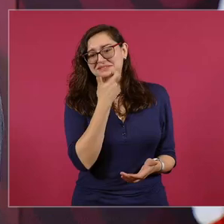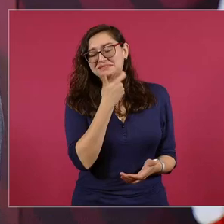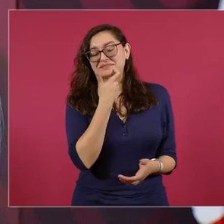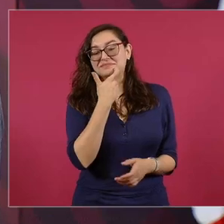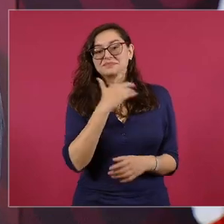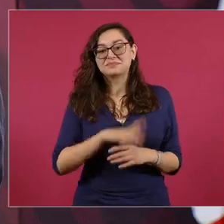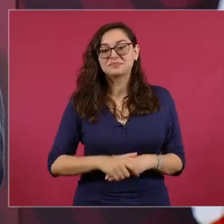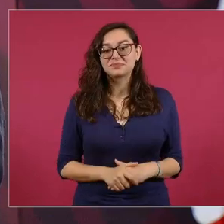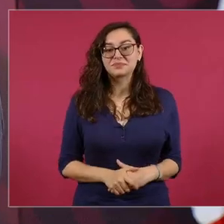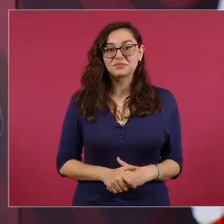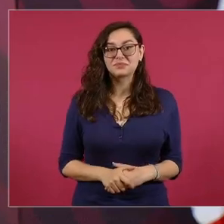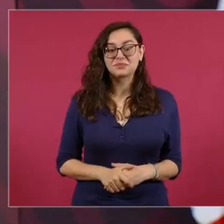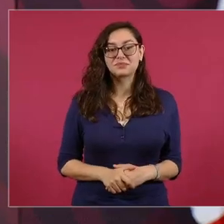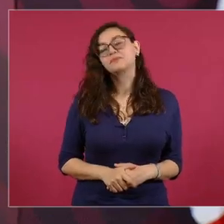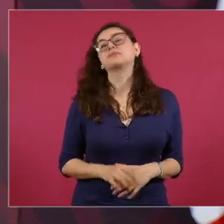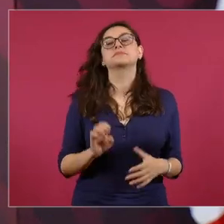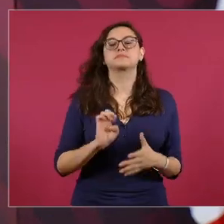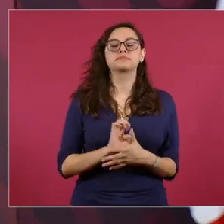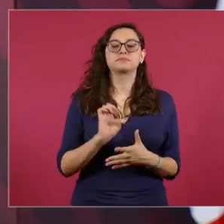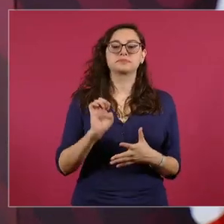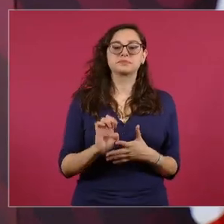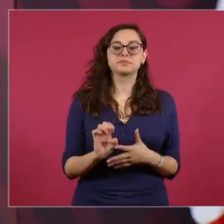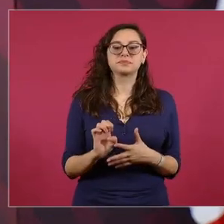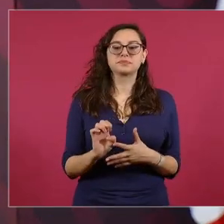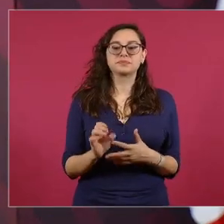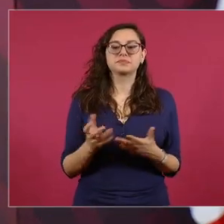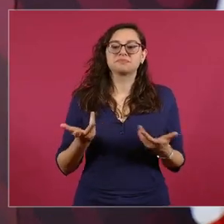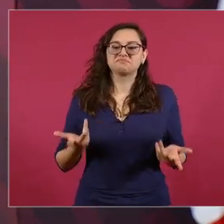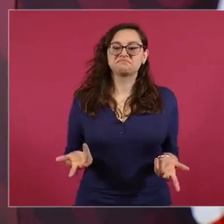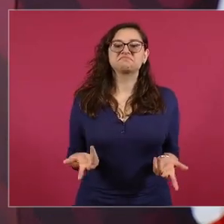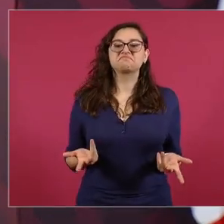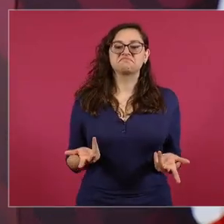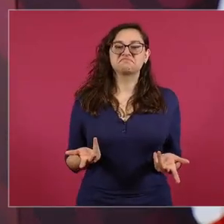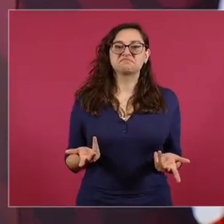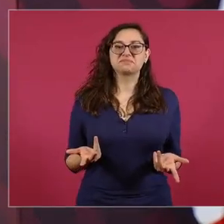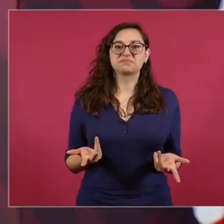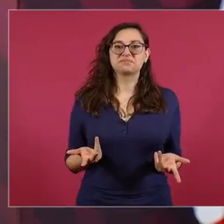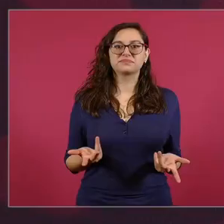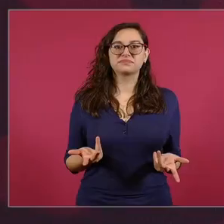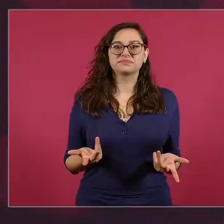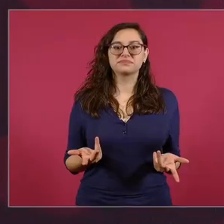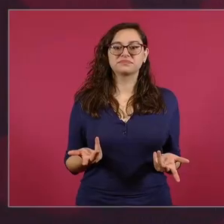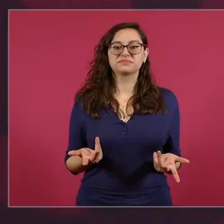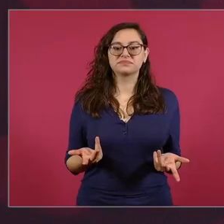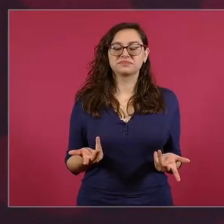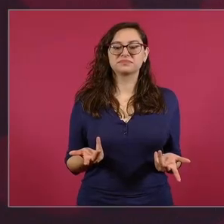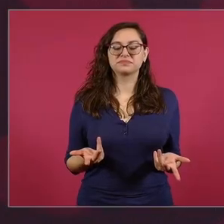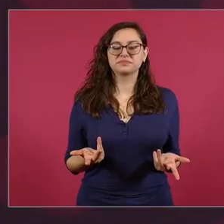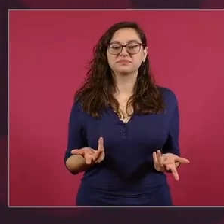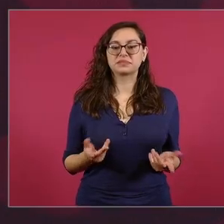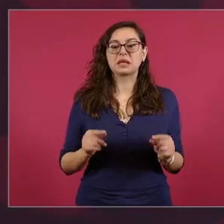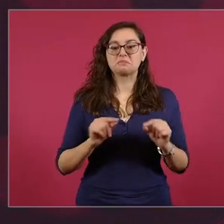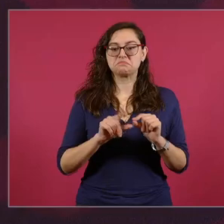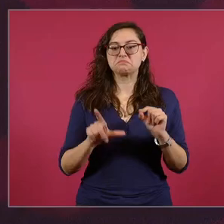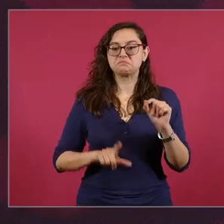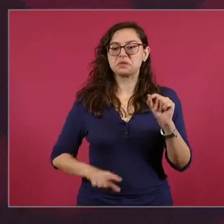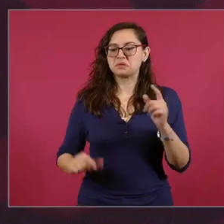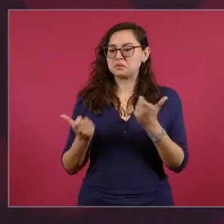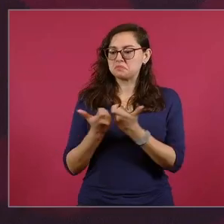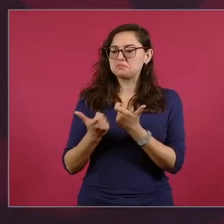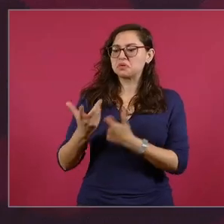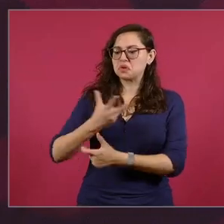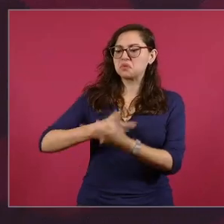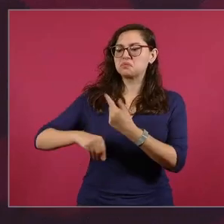Entonces, es un poco esto, ¿no? la economía de México es muy